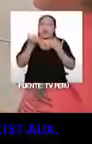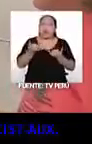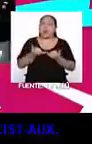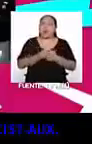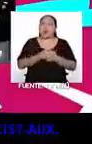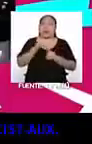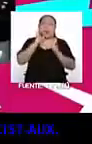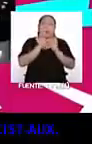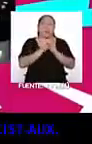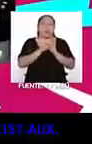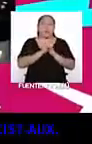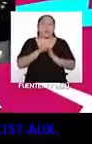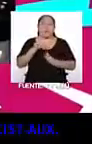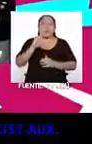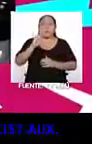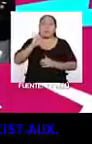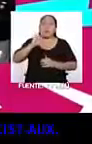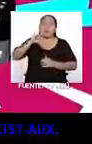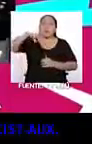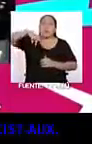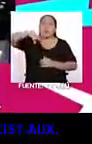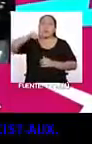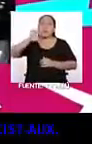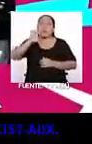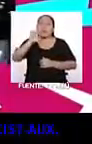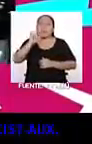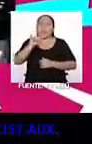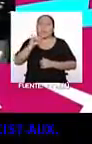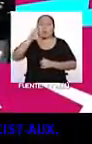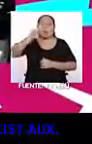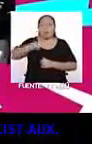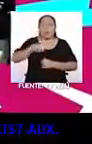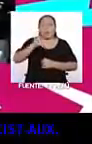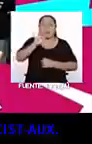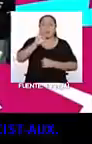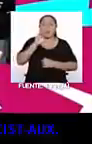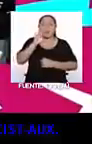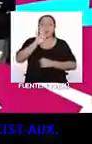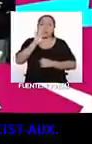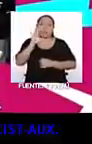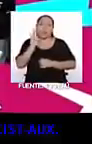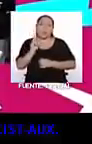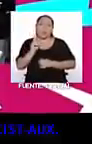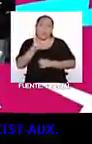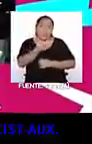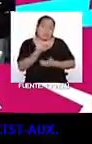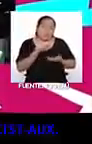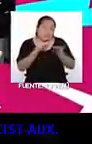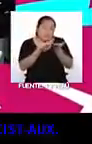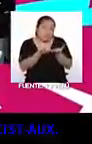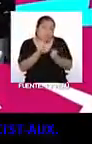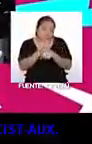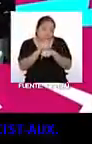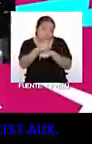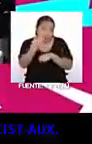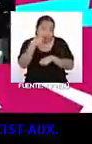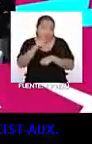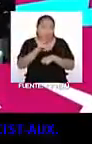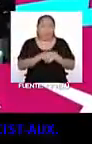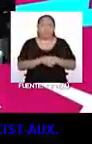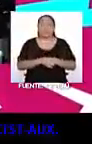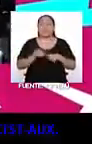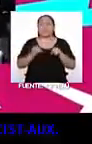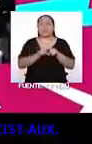por ejemplo, Replay 1997, que es uno de mis dramas favoritos, se los recomiendo igual ver. También,